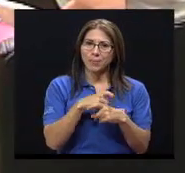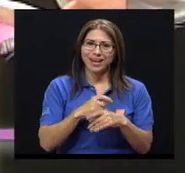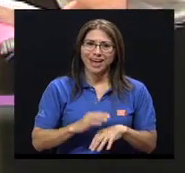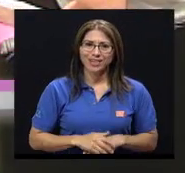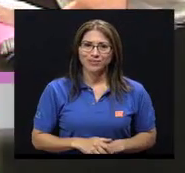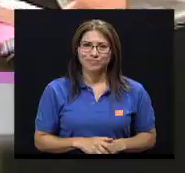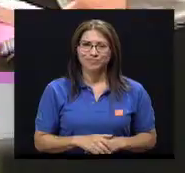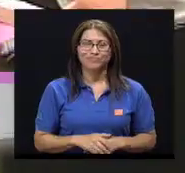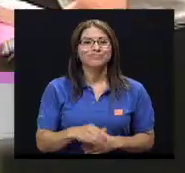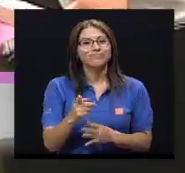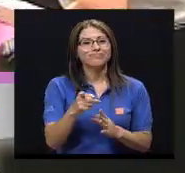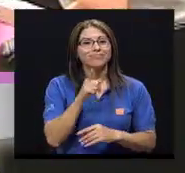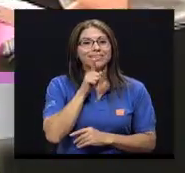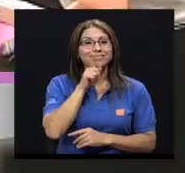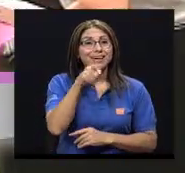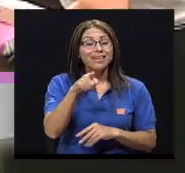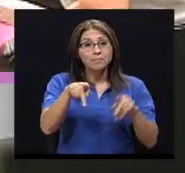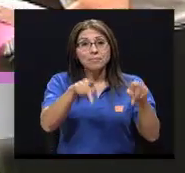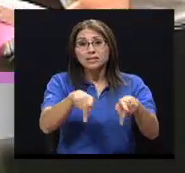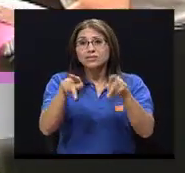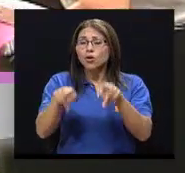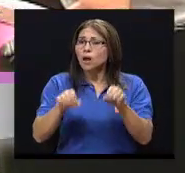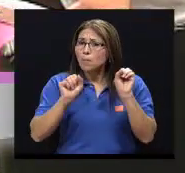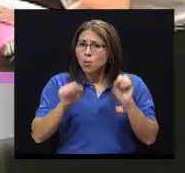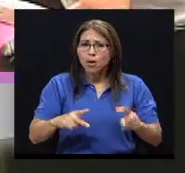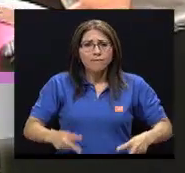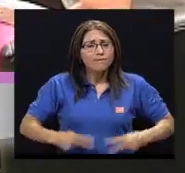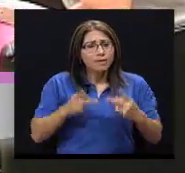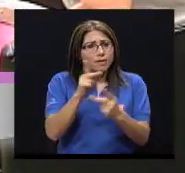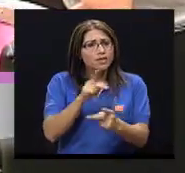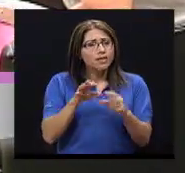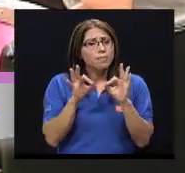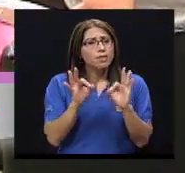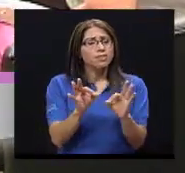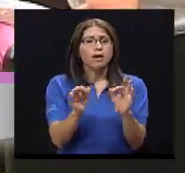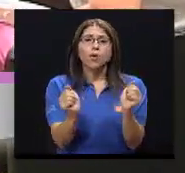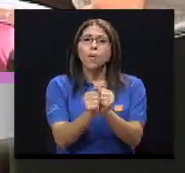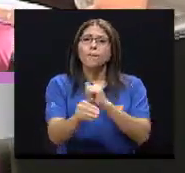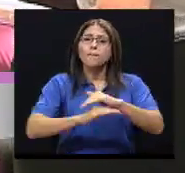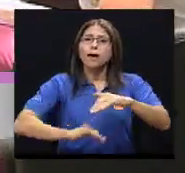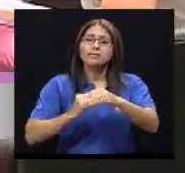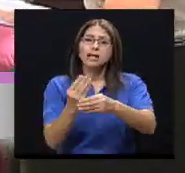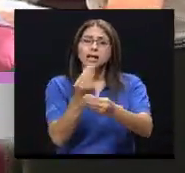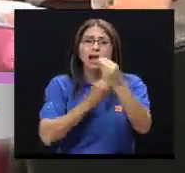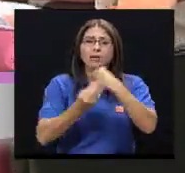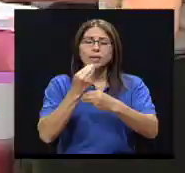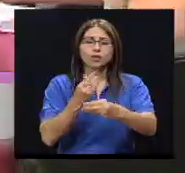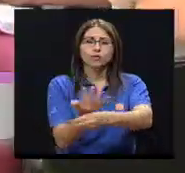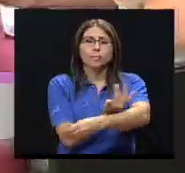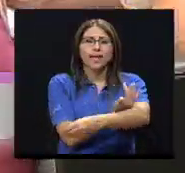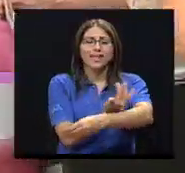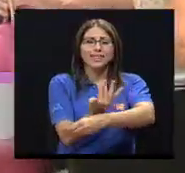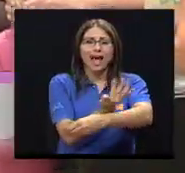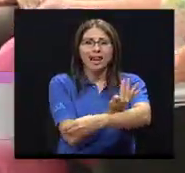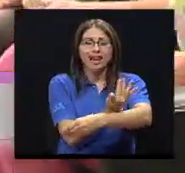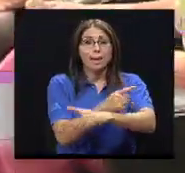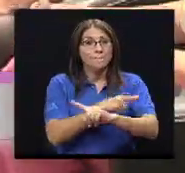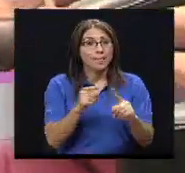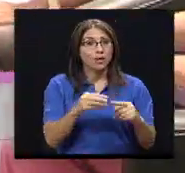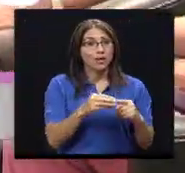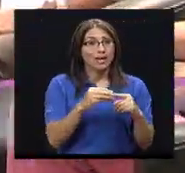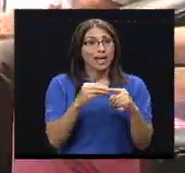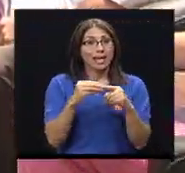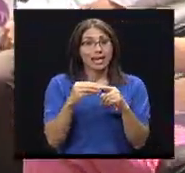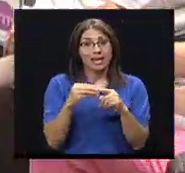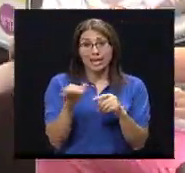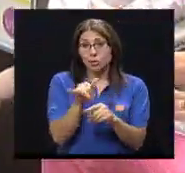Bueno, en realidad una persona puede vivir perfectamente a base de productos de origen vegetal, pero no así puede vivir exclusivamente a base de